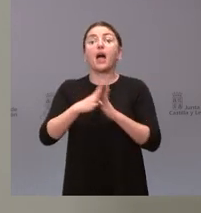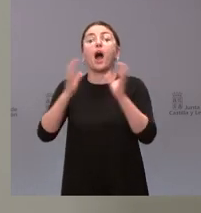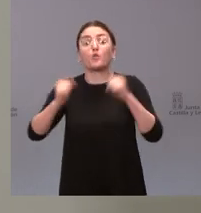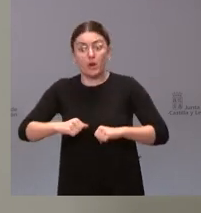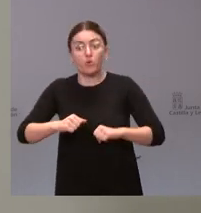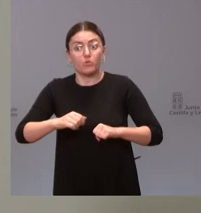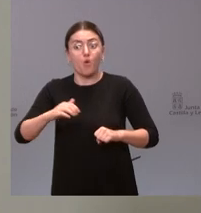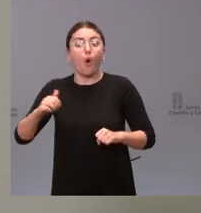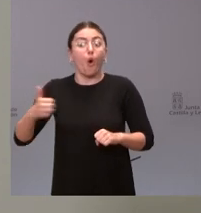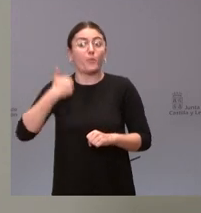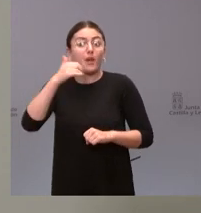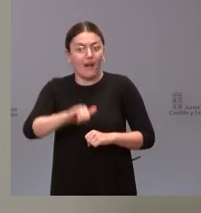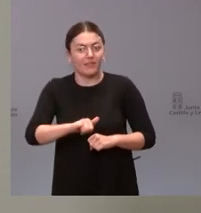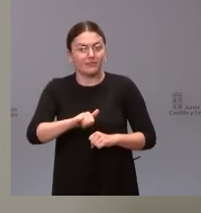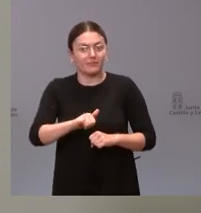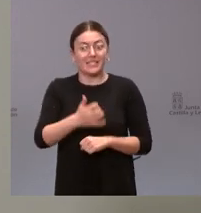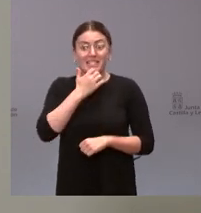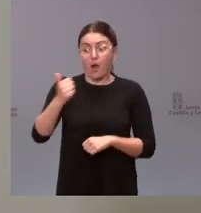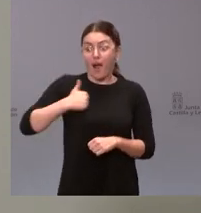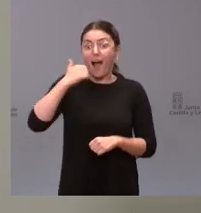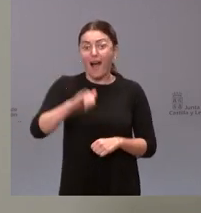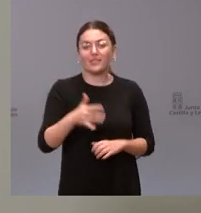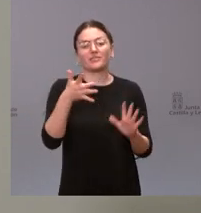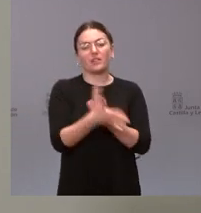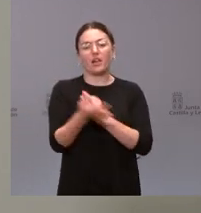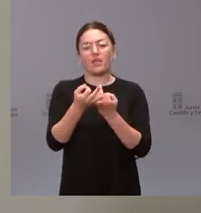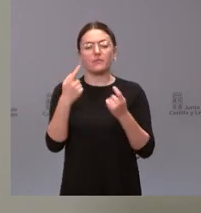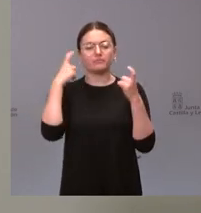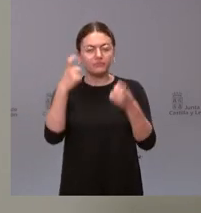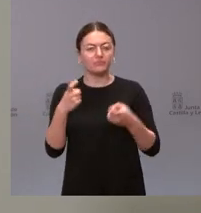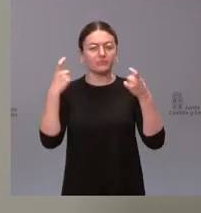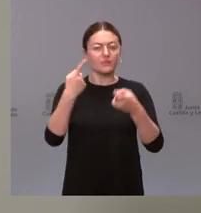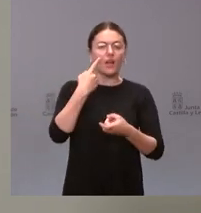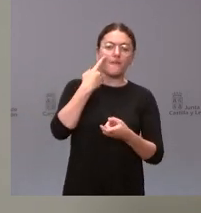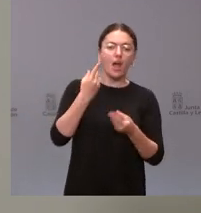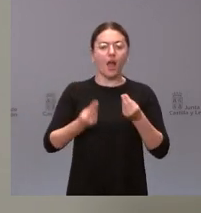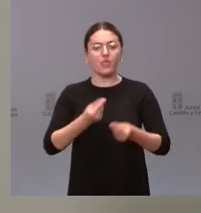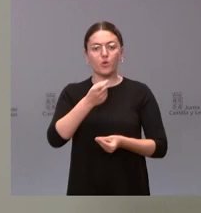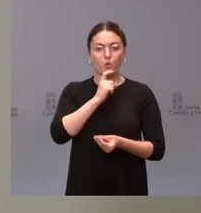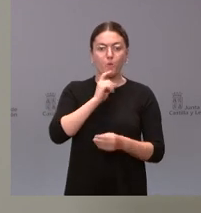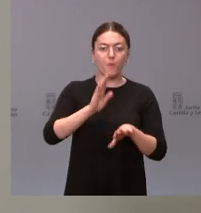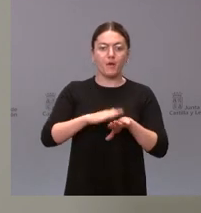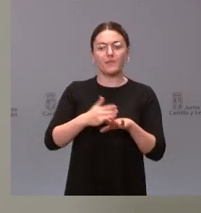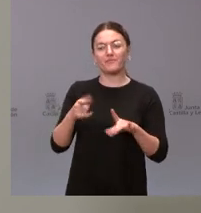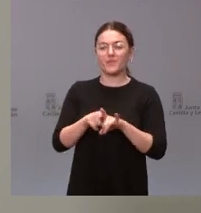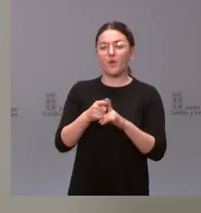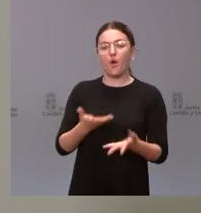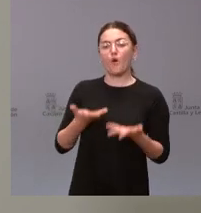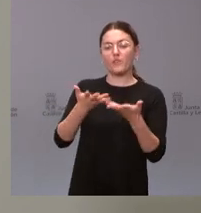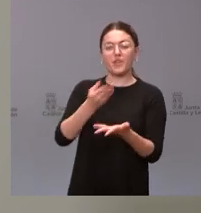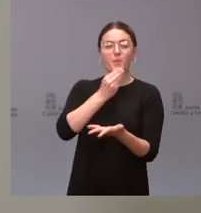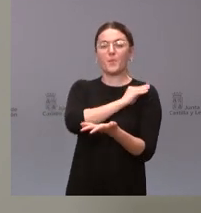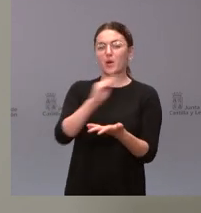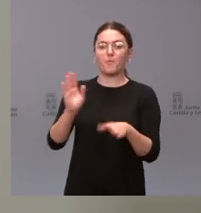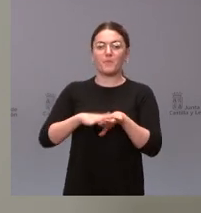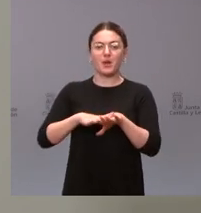mientras esa oportunidad para el acuerdo exista tenemos que intentarlo tenemos que explorarlo y tenemos que poner cada uno de nosotros lo mejor de nosotros mismos para